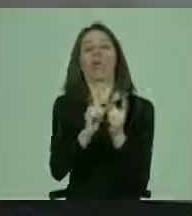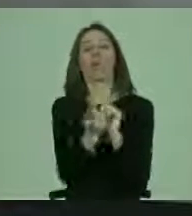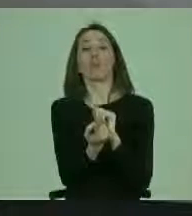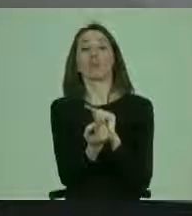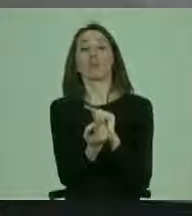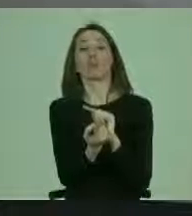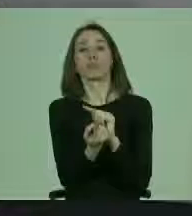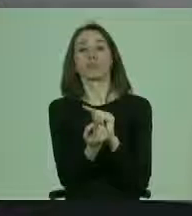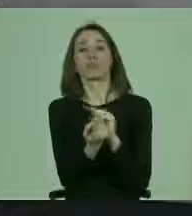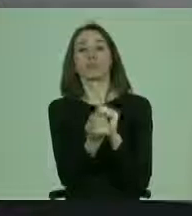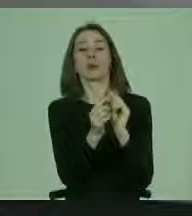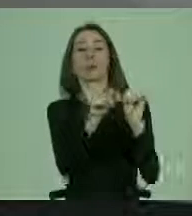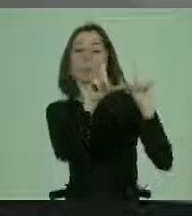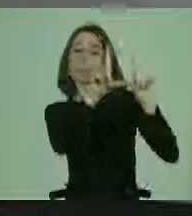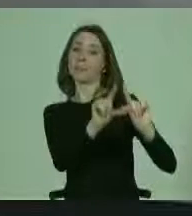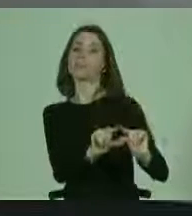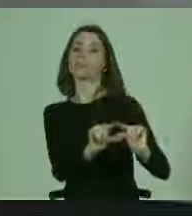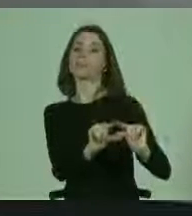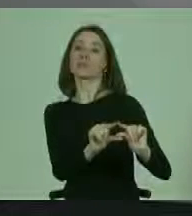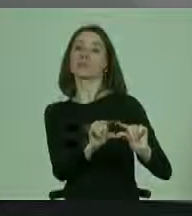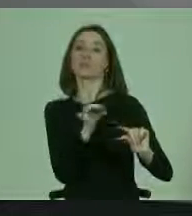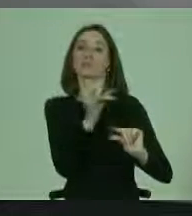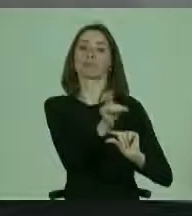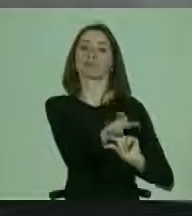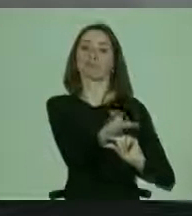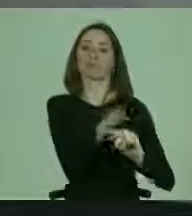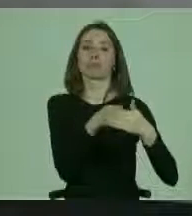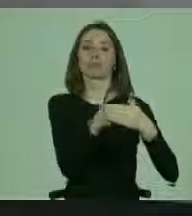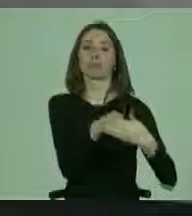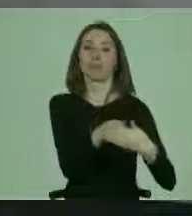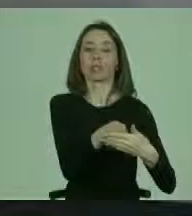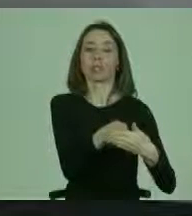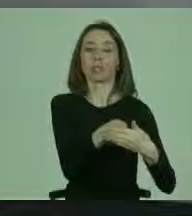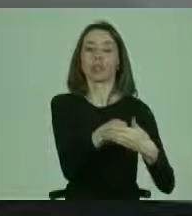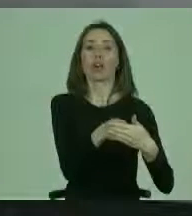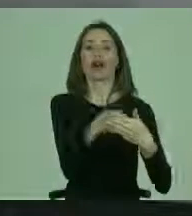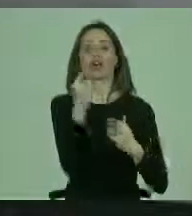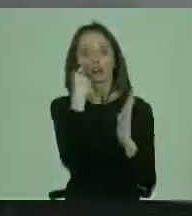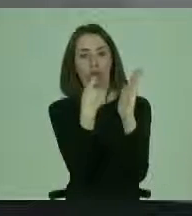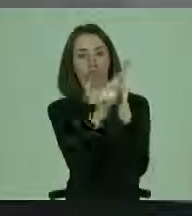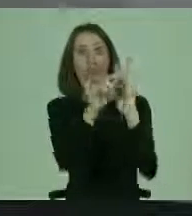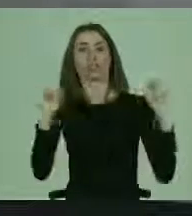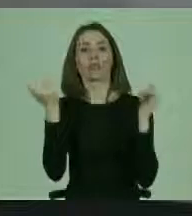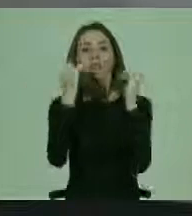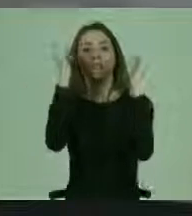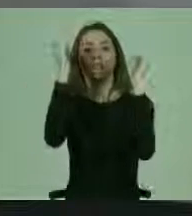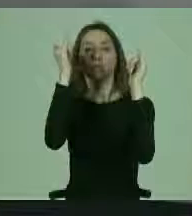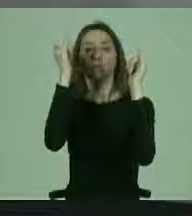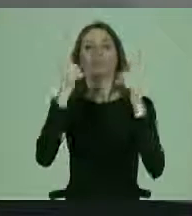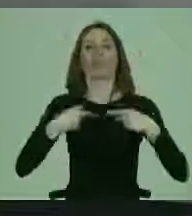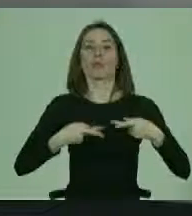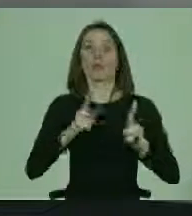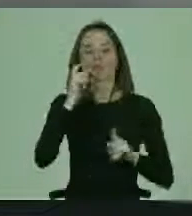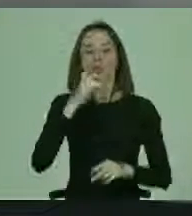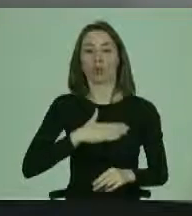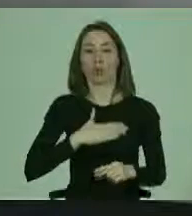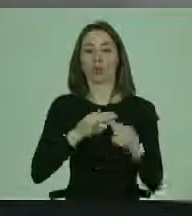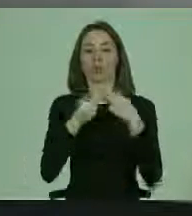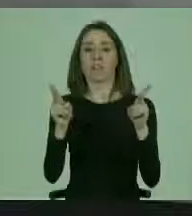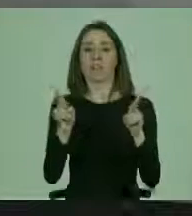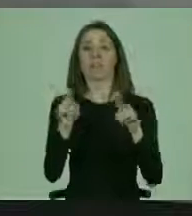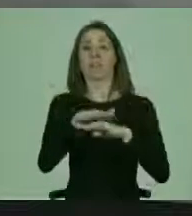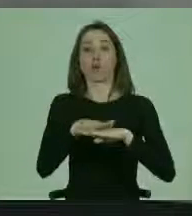de menoscabar, poner obstáculos o dejar sin efecto el reconocimiento, goce o ejercicio de derechos humanos y libertades